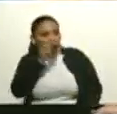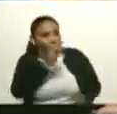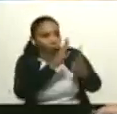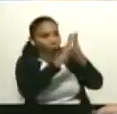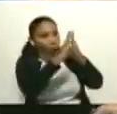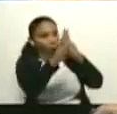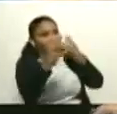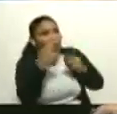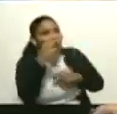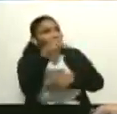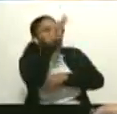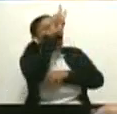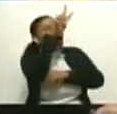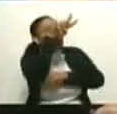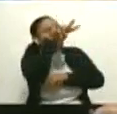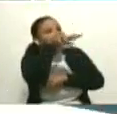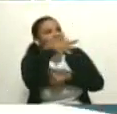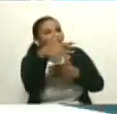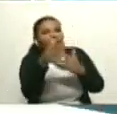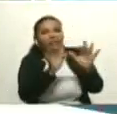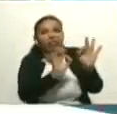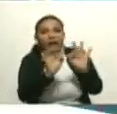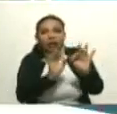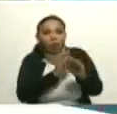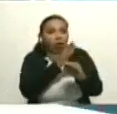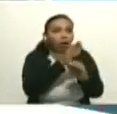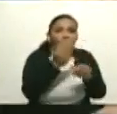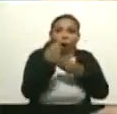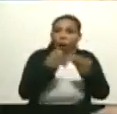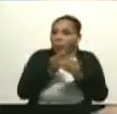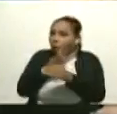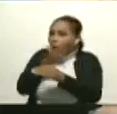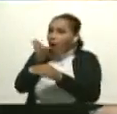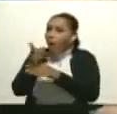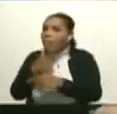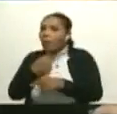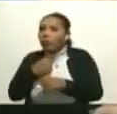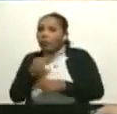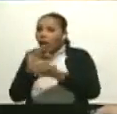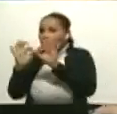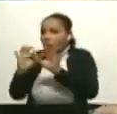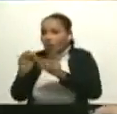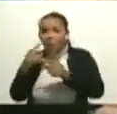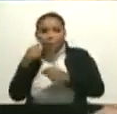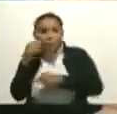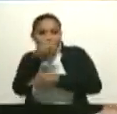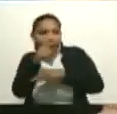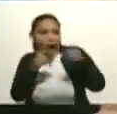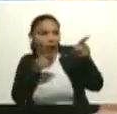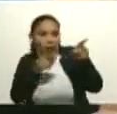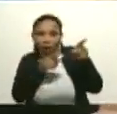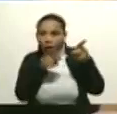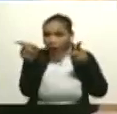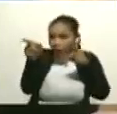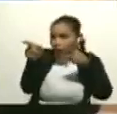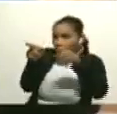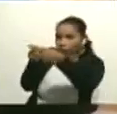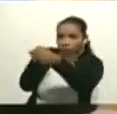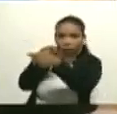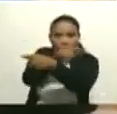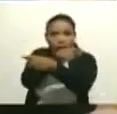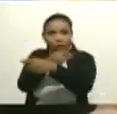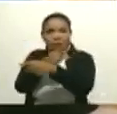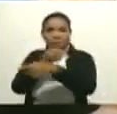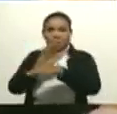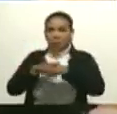revisando la grilla para saber a dónde iban. Vamos a ver este espectáculo, vamos a ver este espectáculo, vamos al otro. Porque es